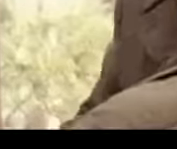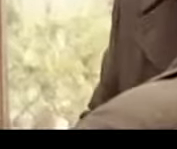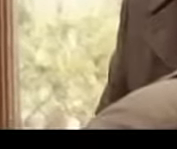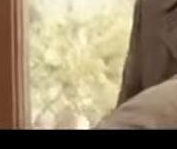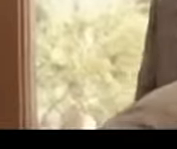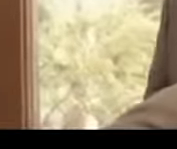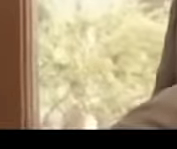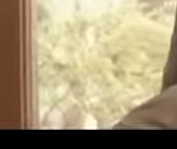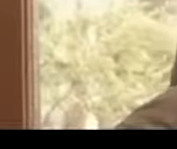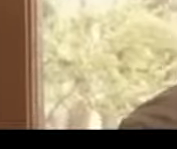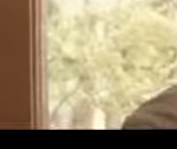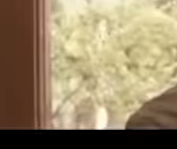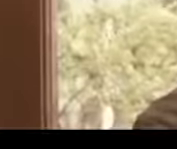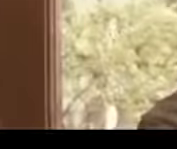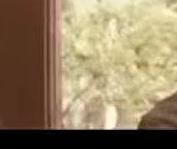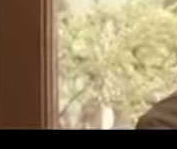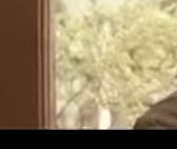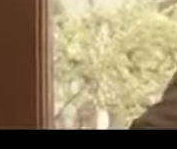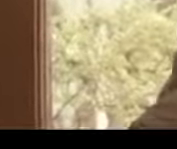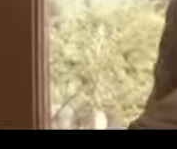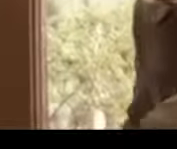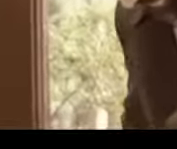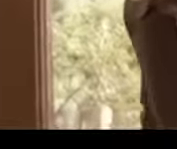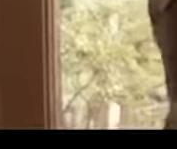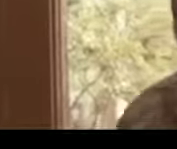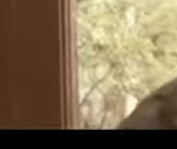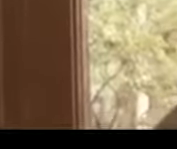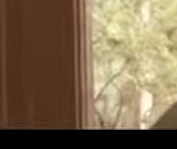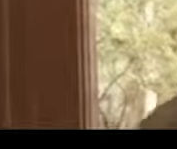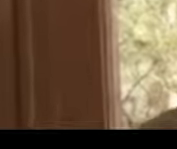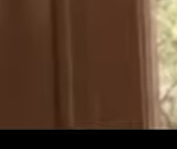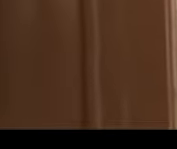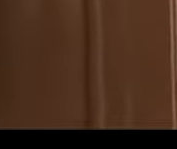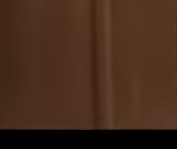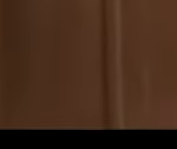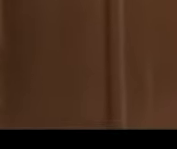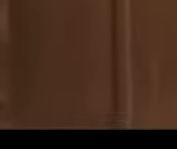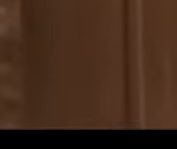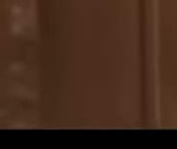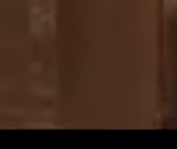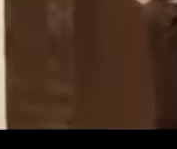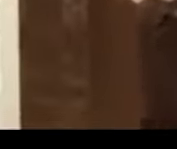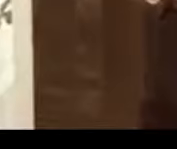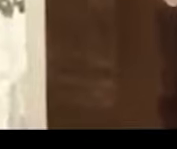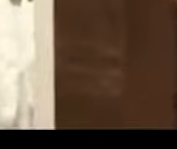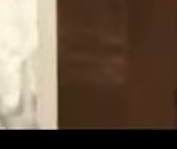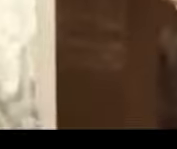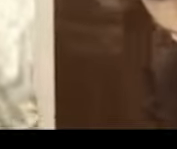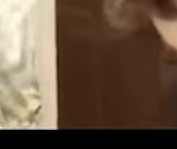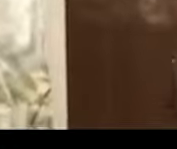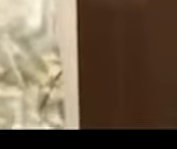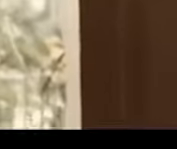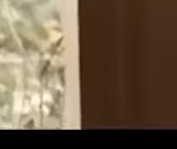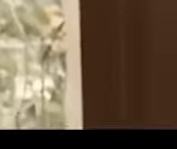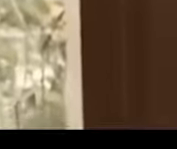para servirte aquí venía a buscarte ¿qué tal? muy bien toma asiento toma asiento muy bien uy, qué buena tarta te estás comiendo ¿no? sí me han puesto ahí una tarta